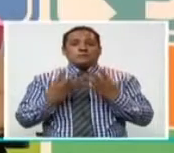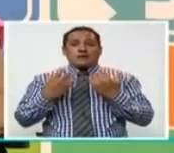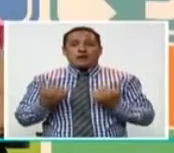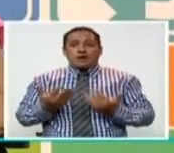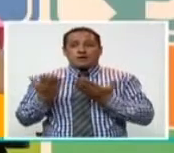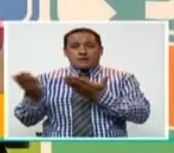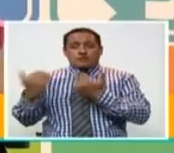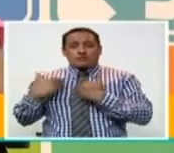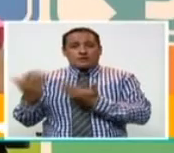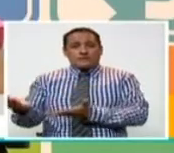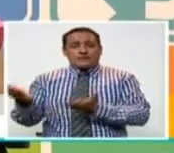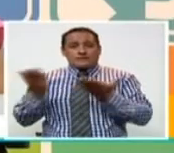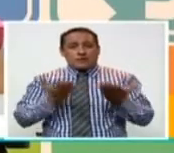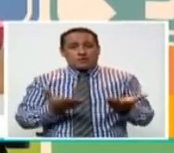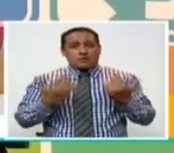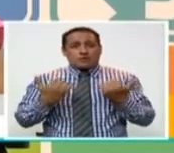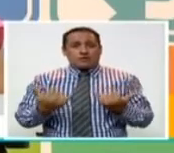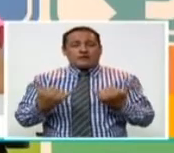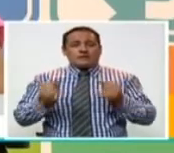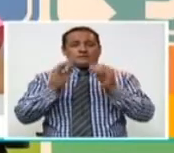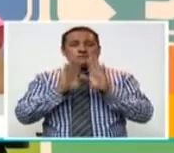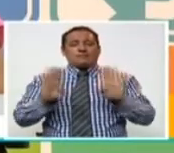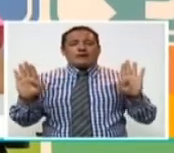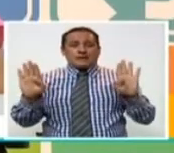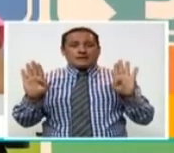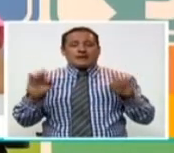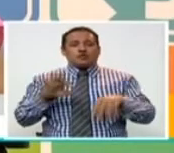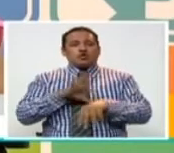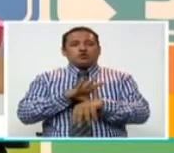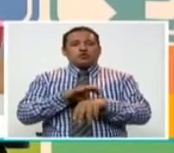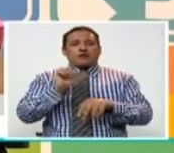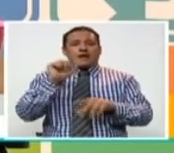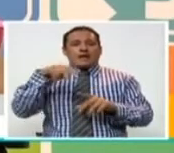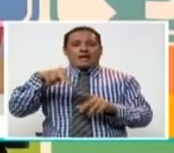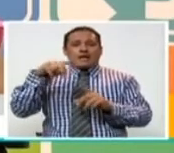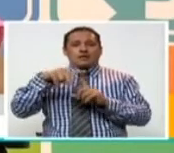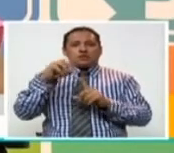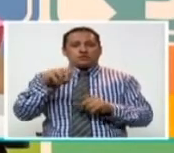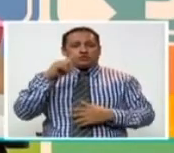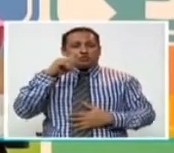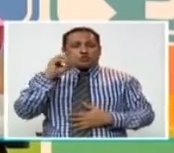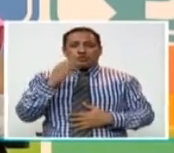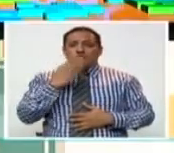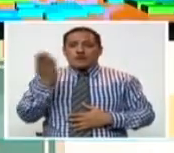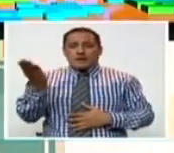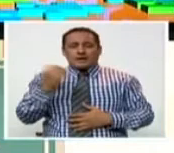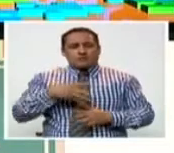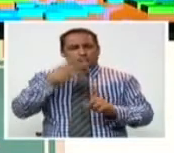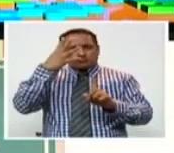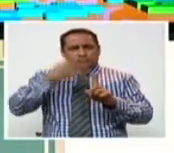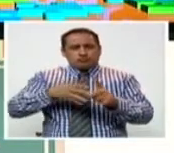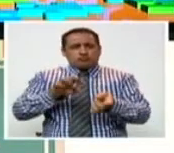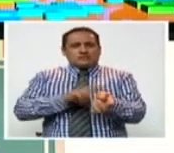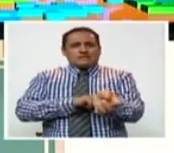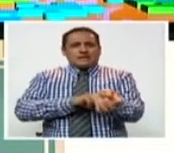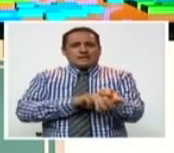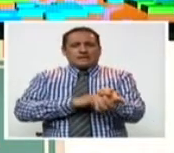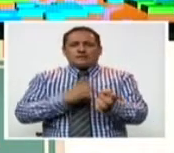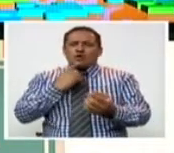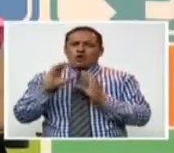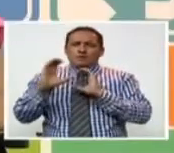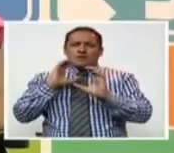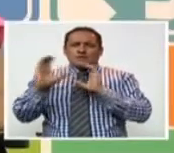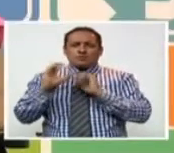Y ya tenemos a nuestro invitado aquí en el set de Sin Barreras, el doctor Antonio Carrasco. es hematólogo de la Clínica